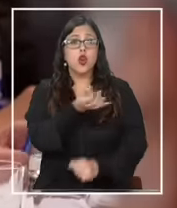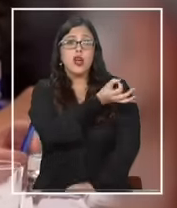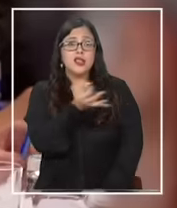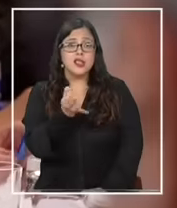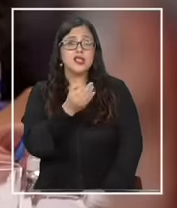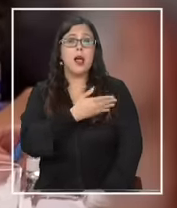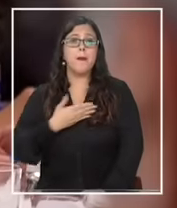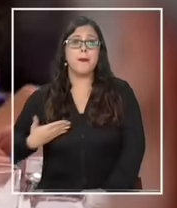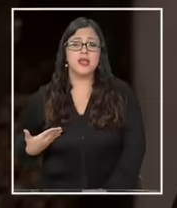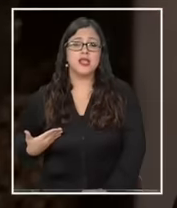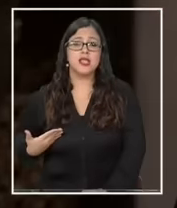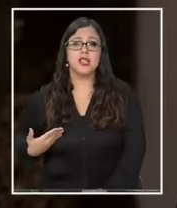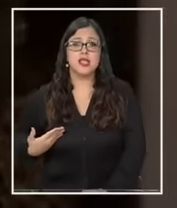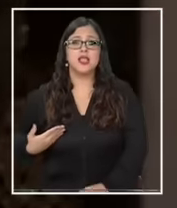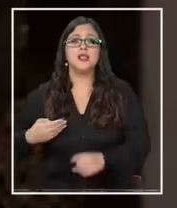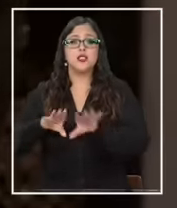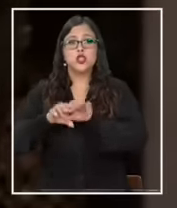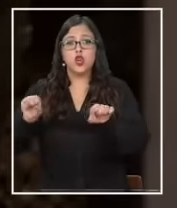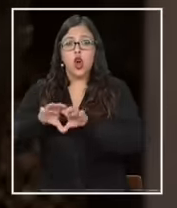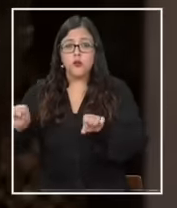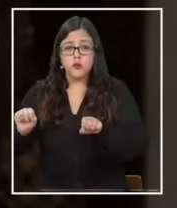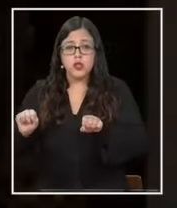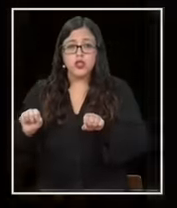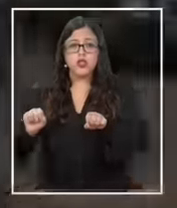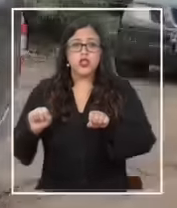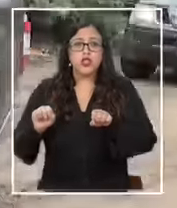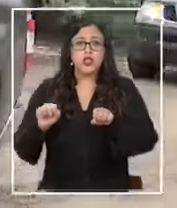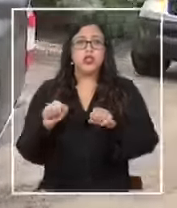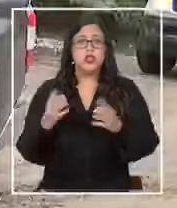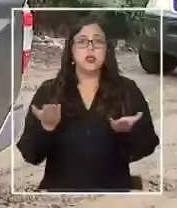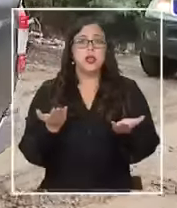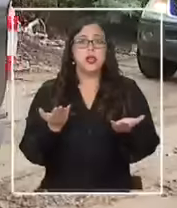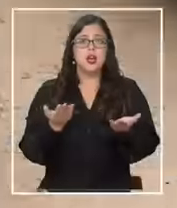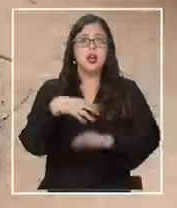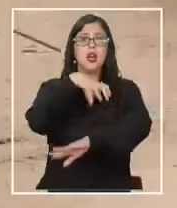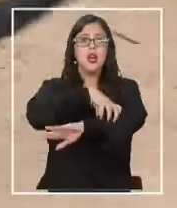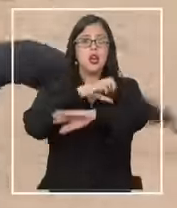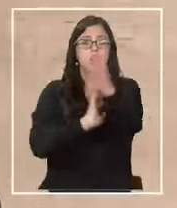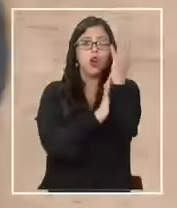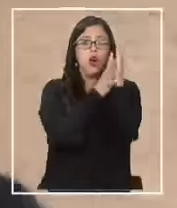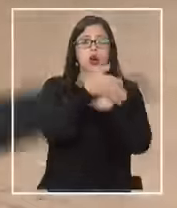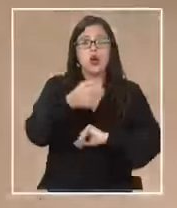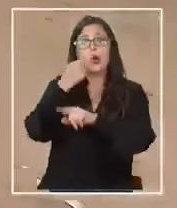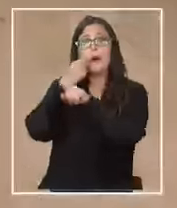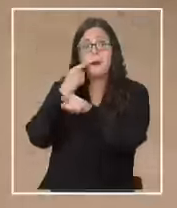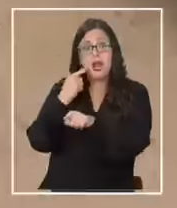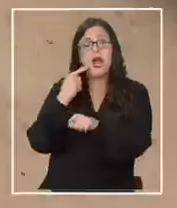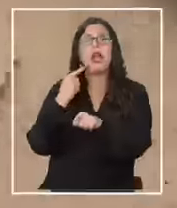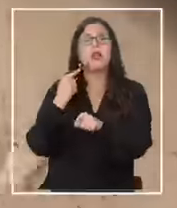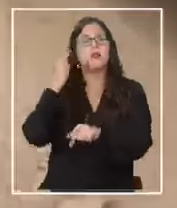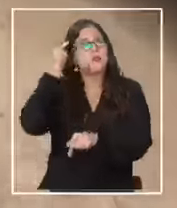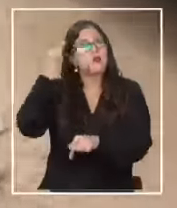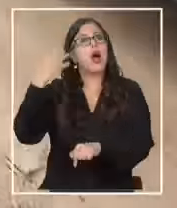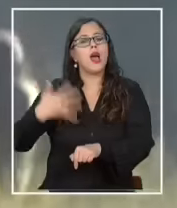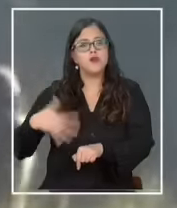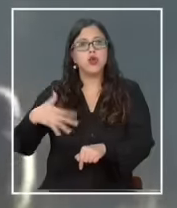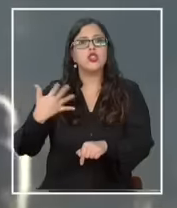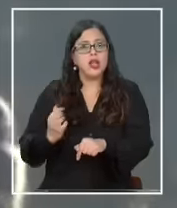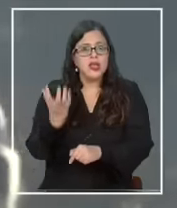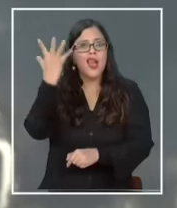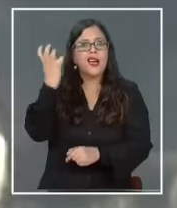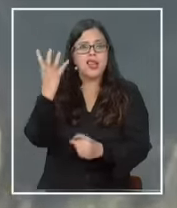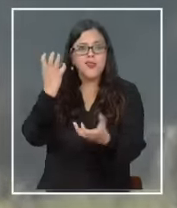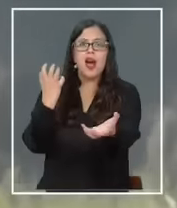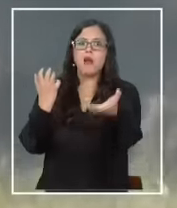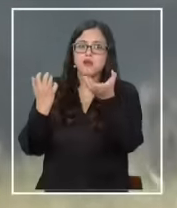el presidente tomaba compromisos con la Araucanía y a él le pareció entonces que era importante tener la grabación